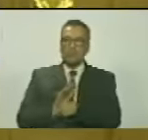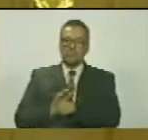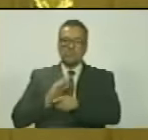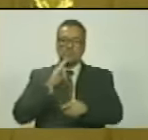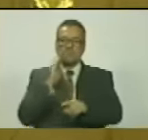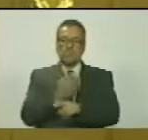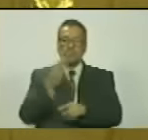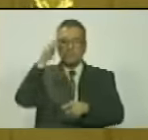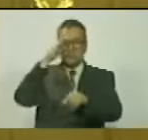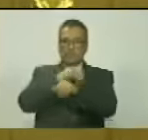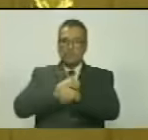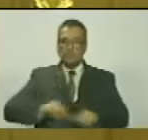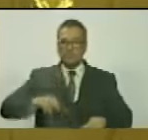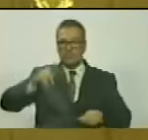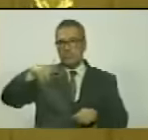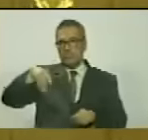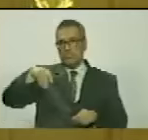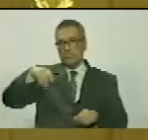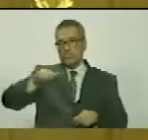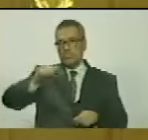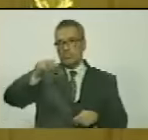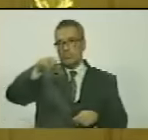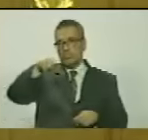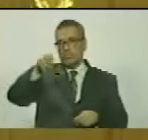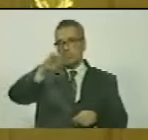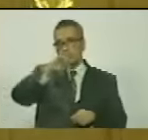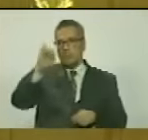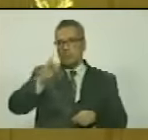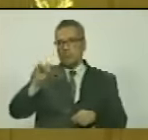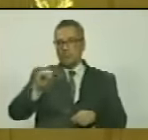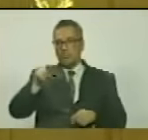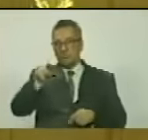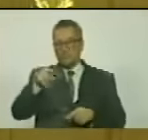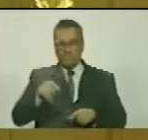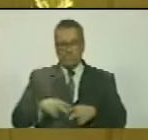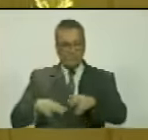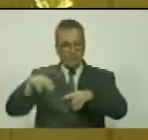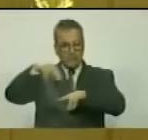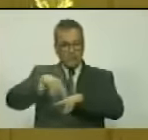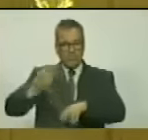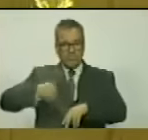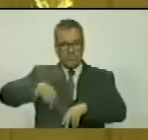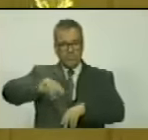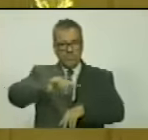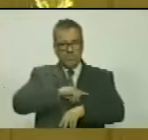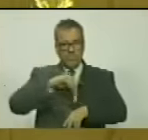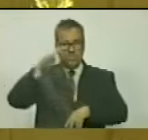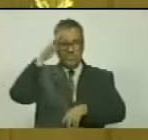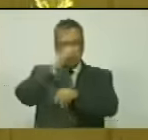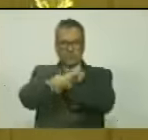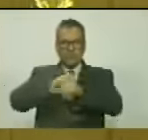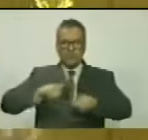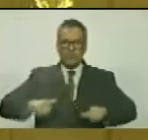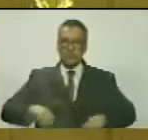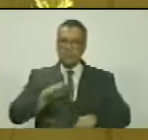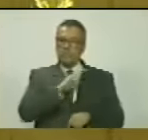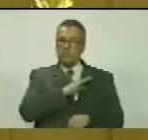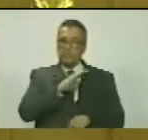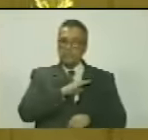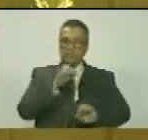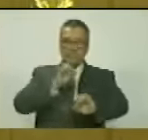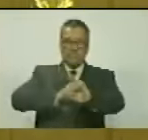contra del general Páez. ¡Qué posición tan digna de nuestro general, quien